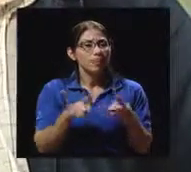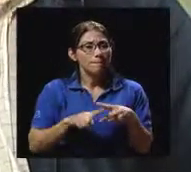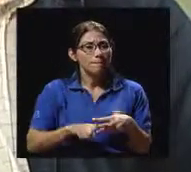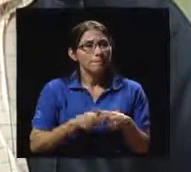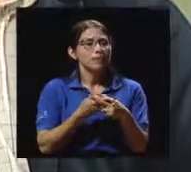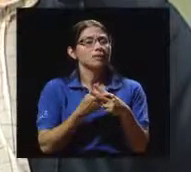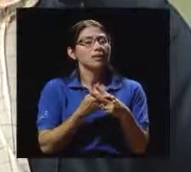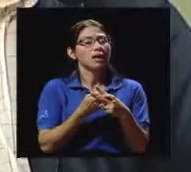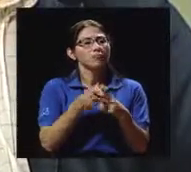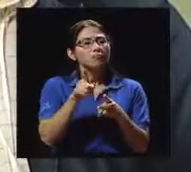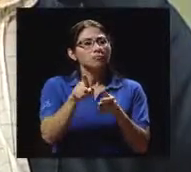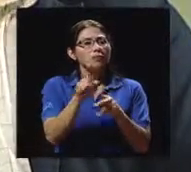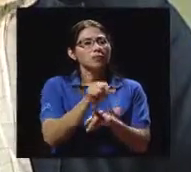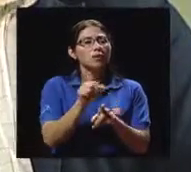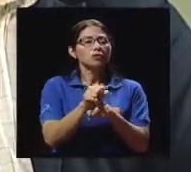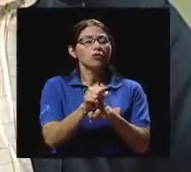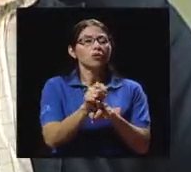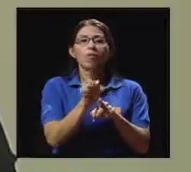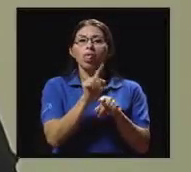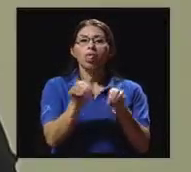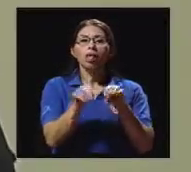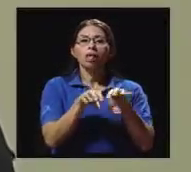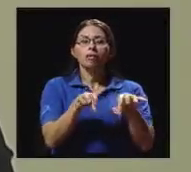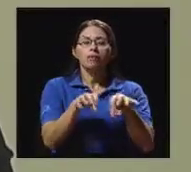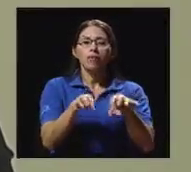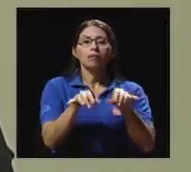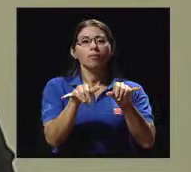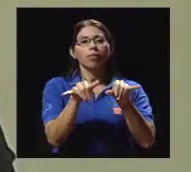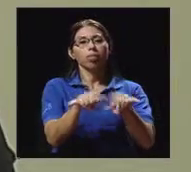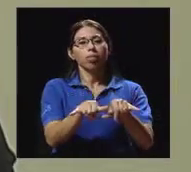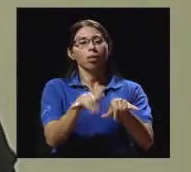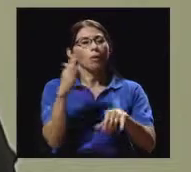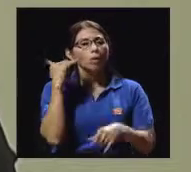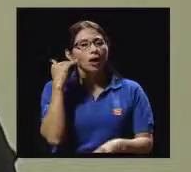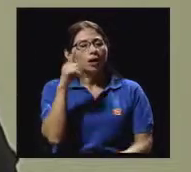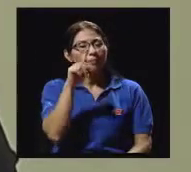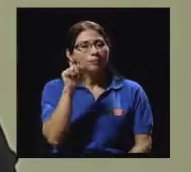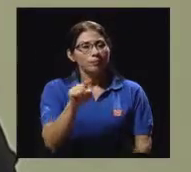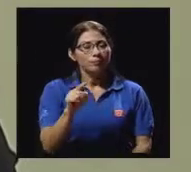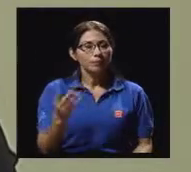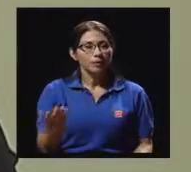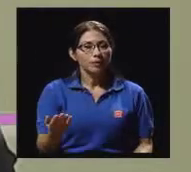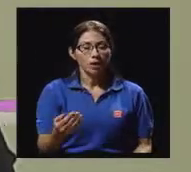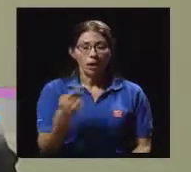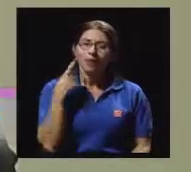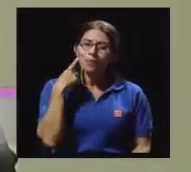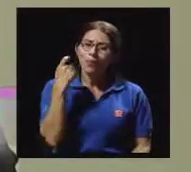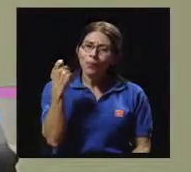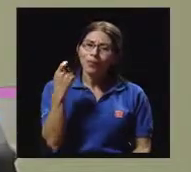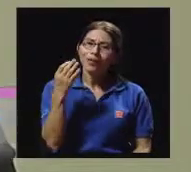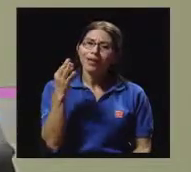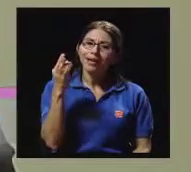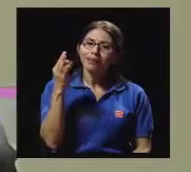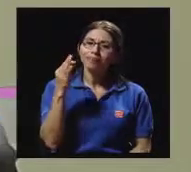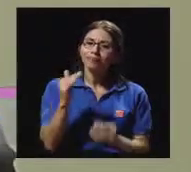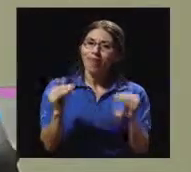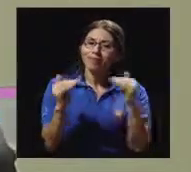sedentarismo? Generalmente es porque la mujer socialmente